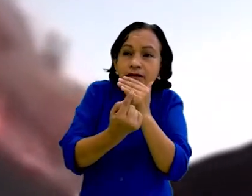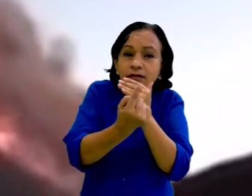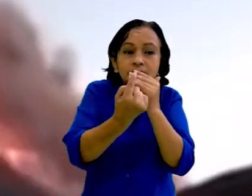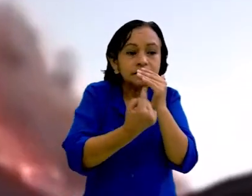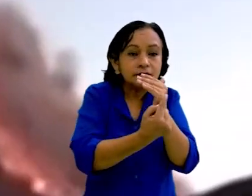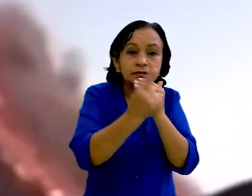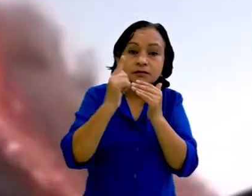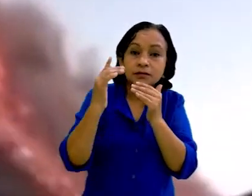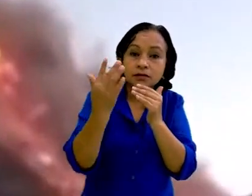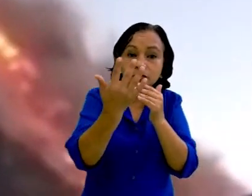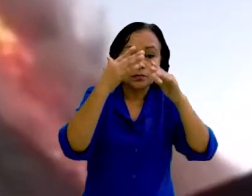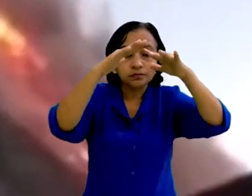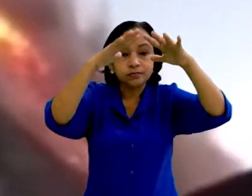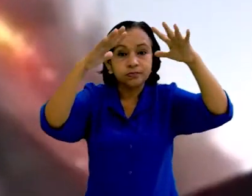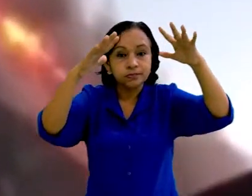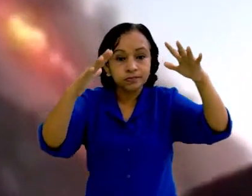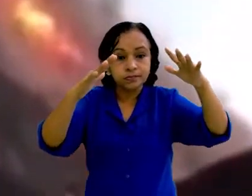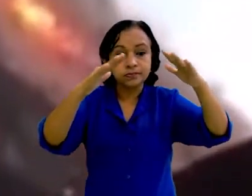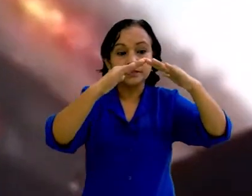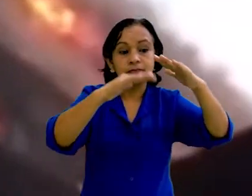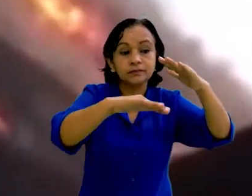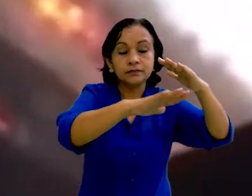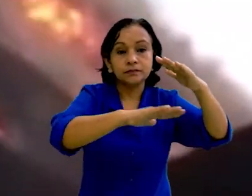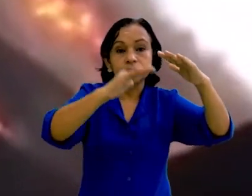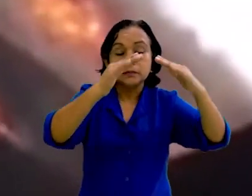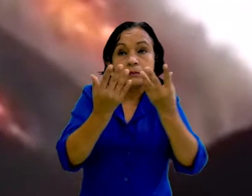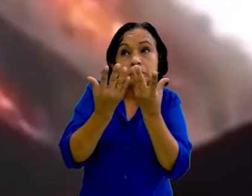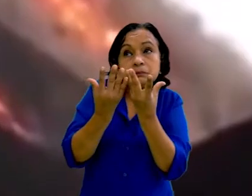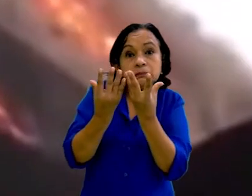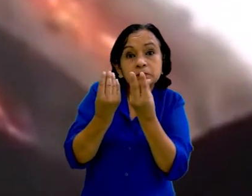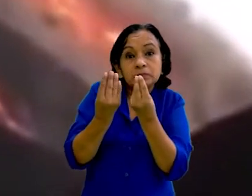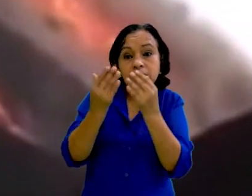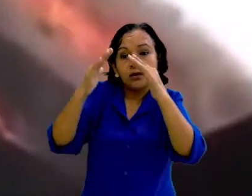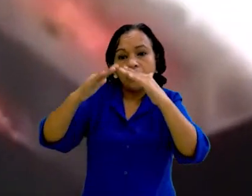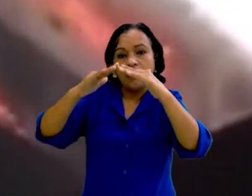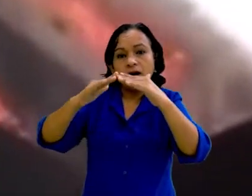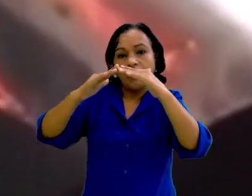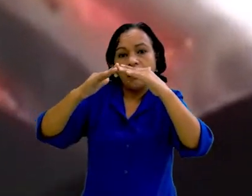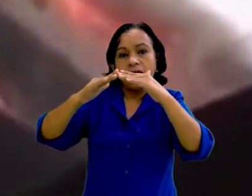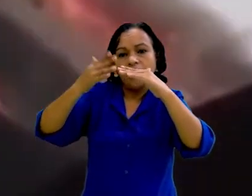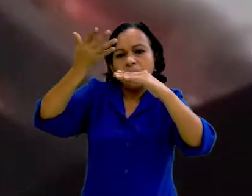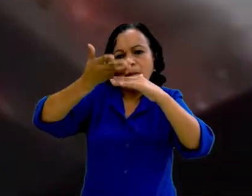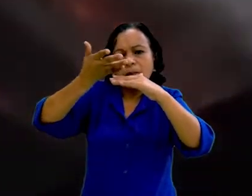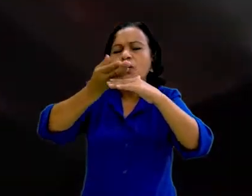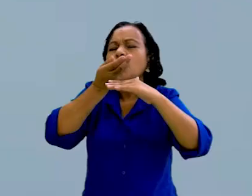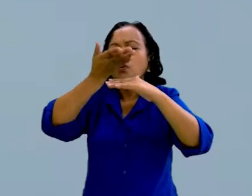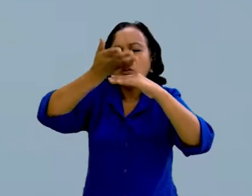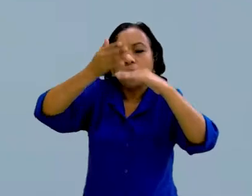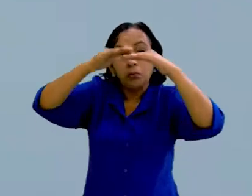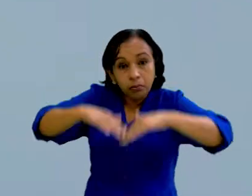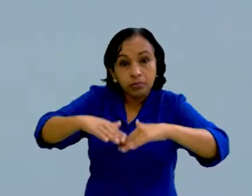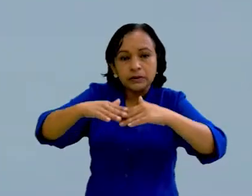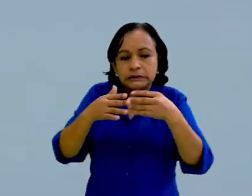refugiarse bajo toldos de cuero crudo levantados en los patios, temerosa de que los techos se derrumbasen con el peso del polvo